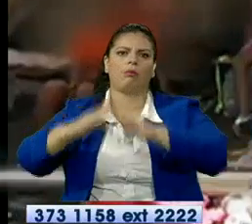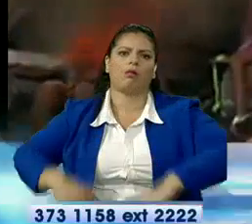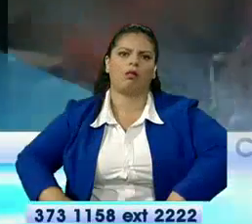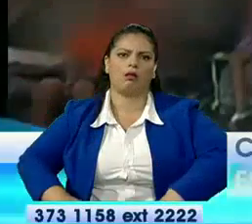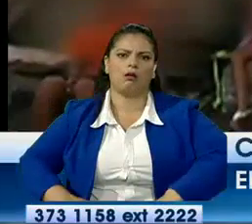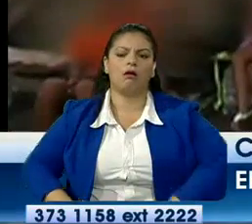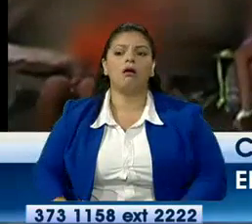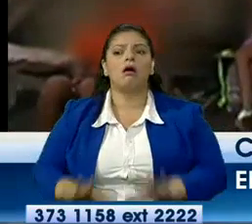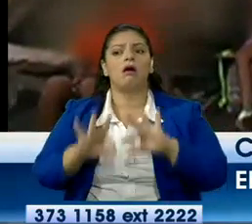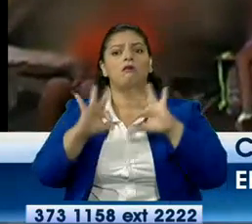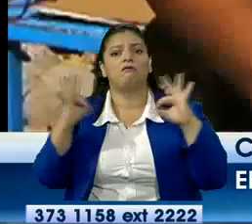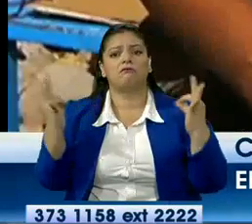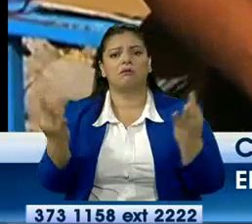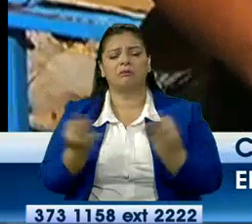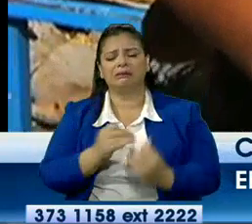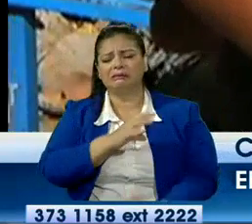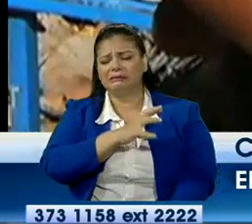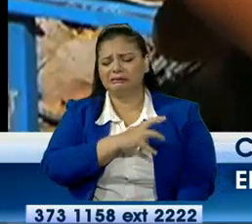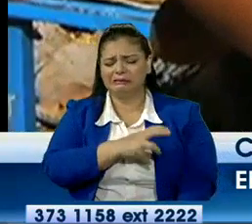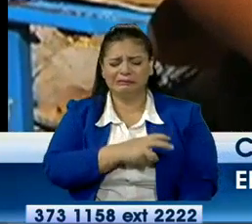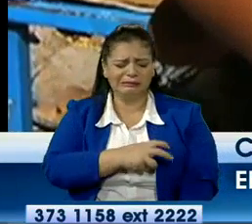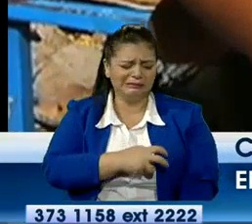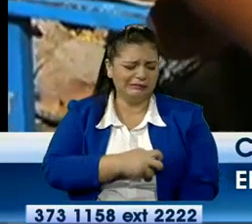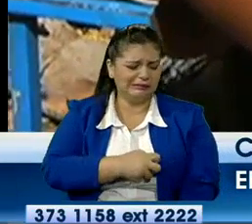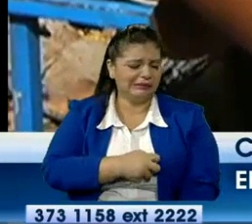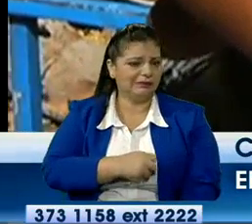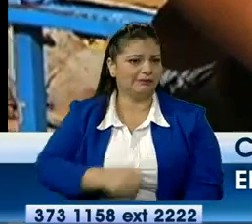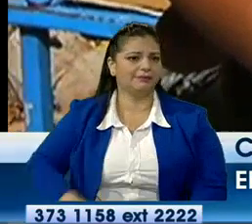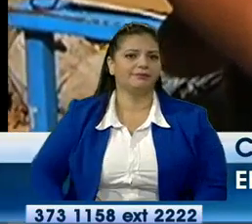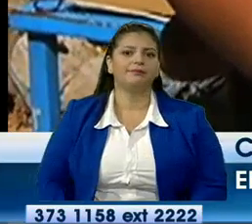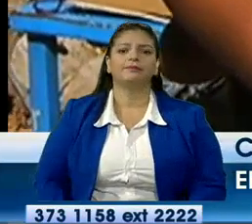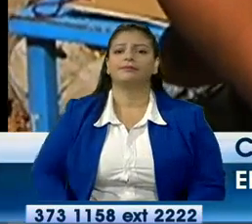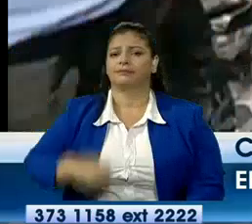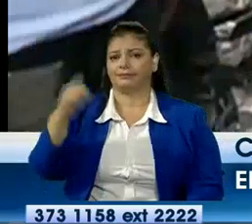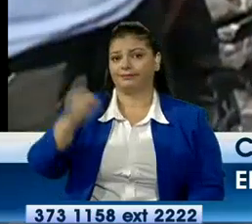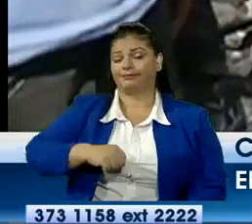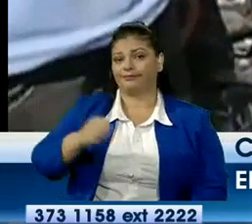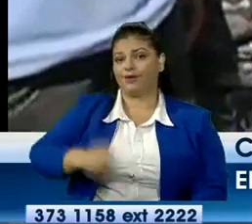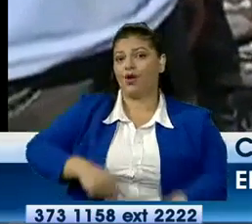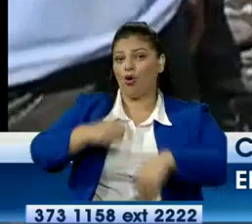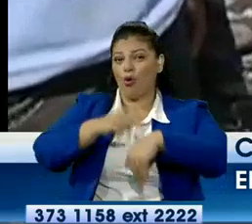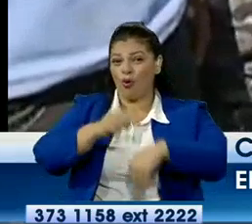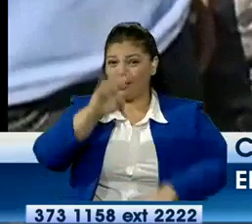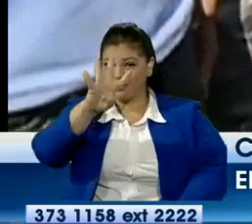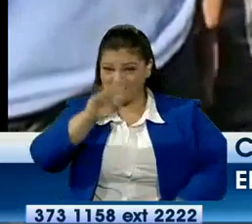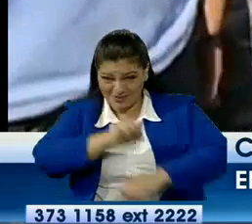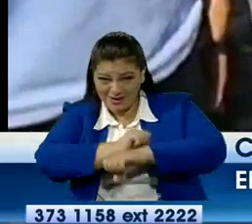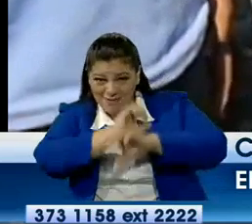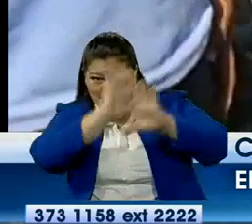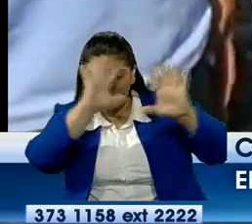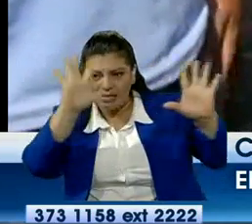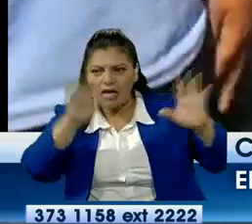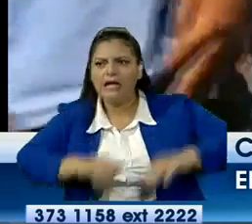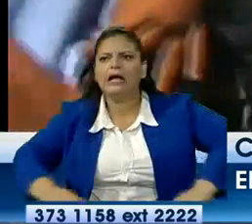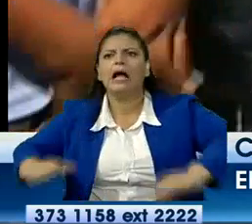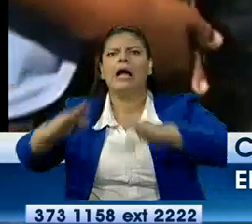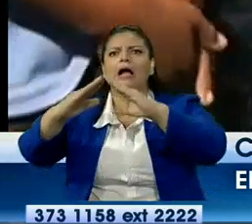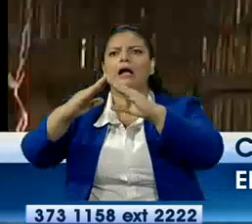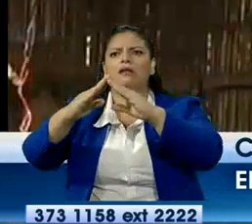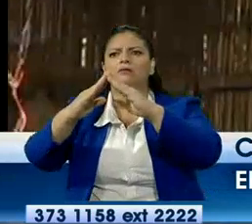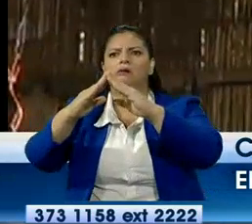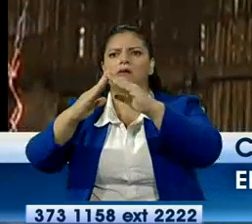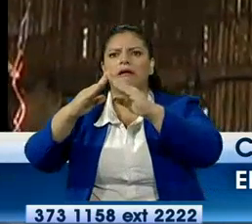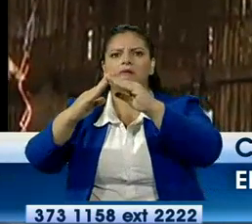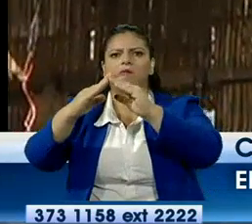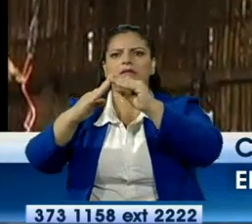La desgracia lo sorprendió a las 4 de la mañana cuando poco a poco veían que su hogar se desplomaba. Se trata